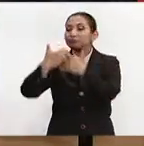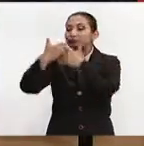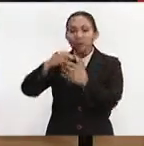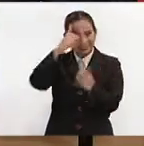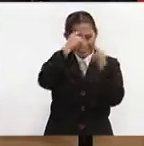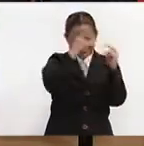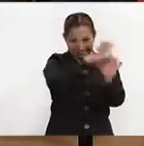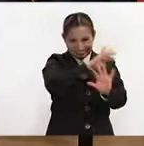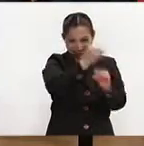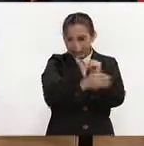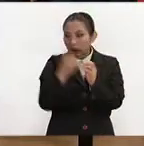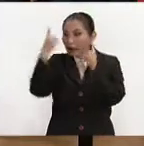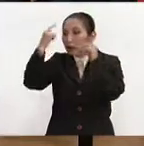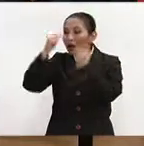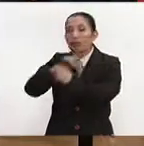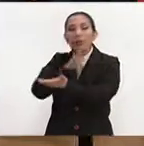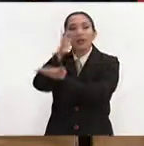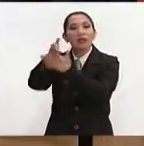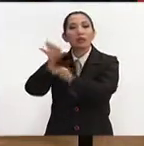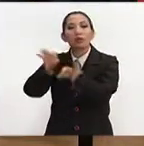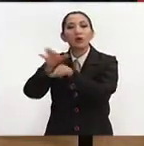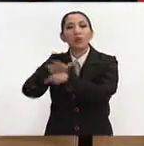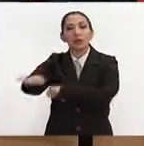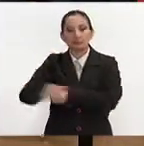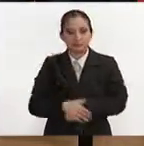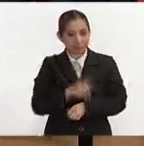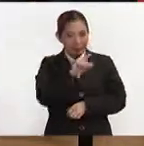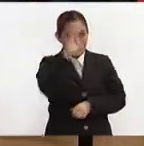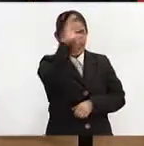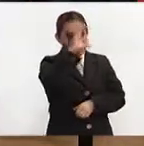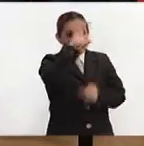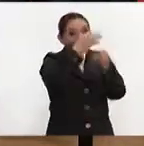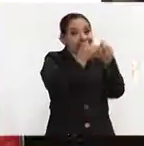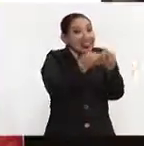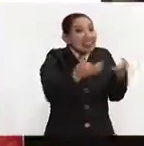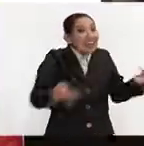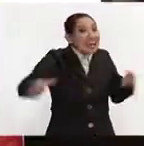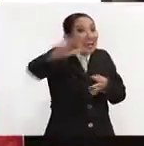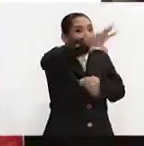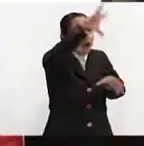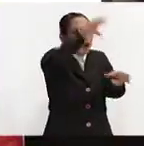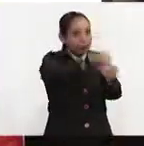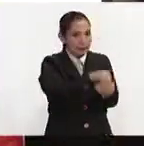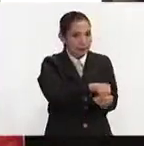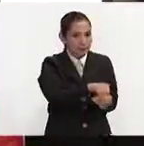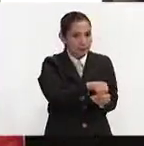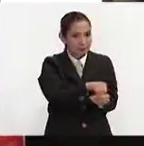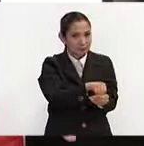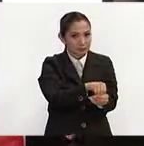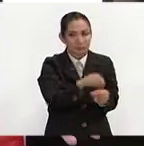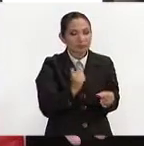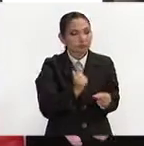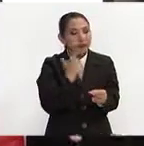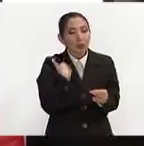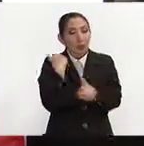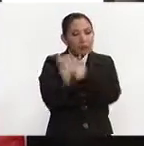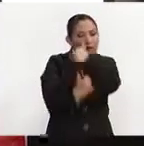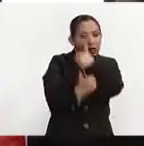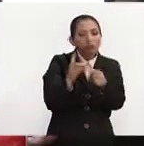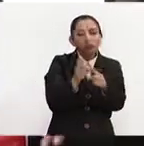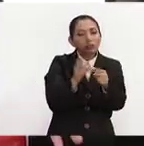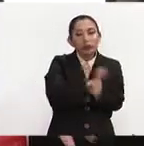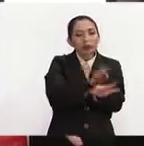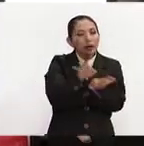abraza a estos jóvenes graduados. Precisamente, al ser las ciencias de la Tierra, nuestra gran ventaja competitiva